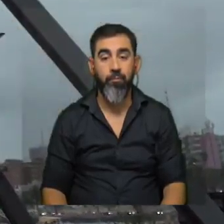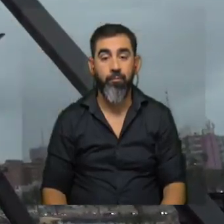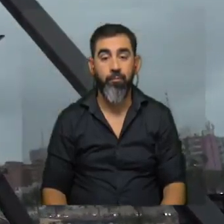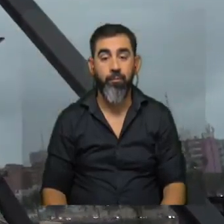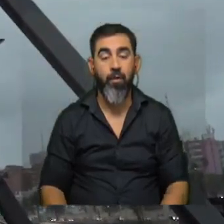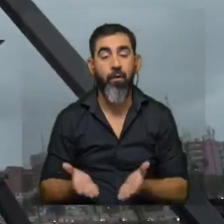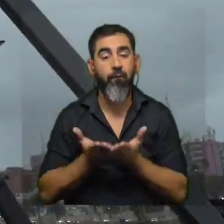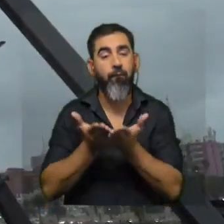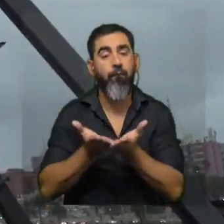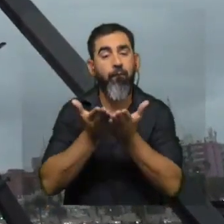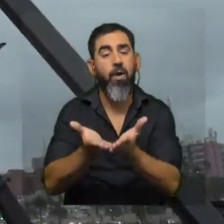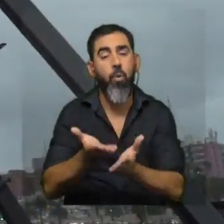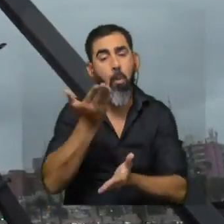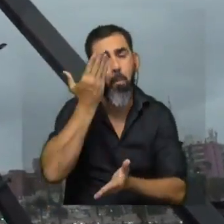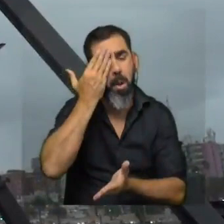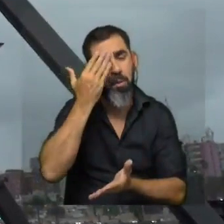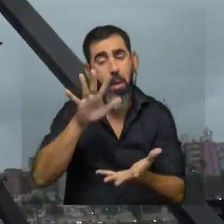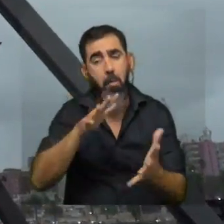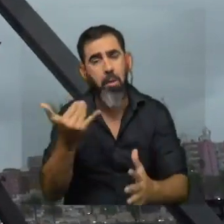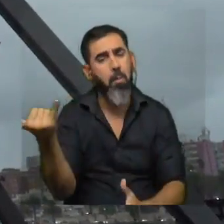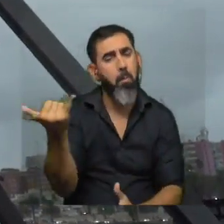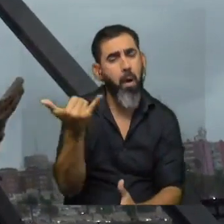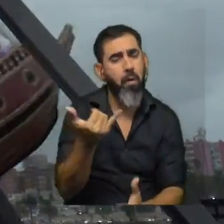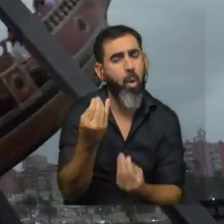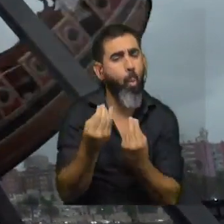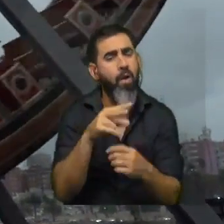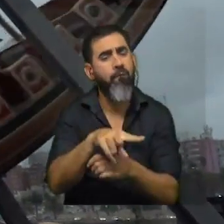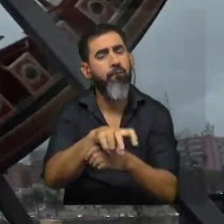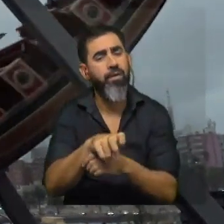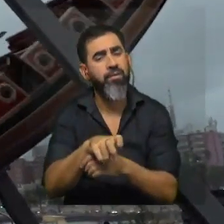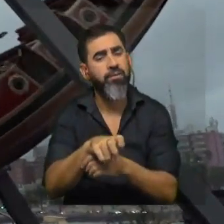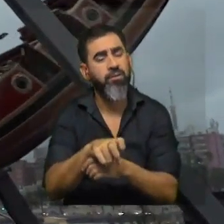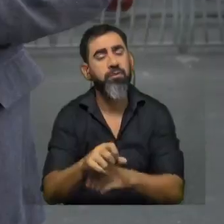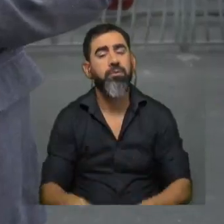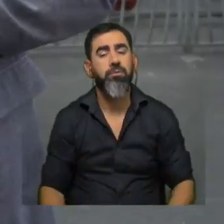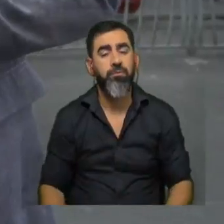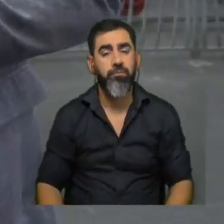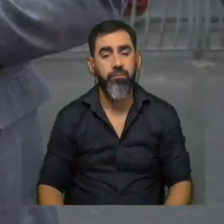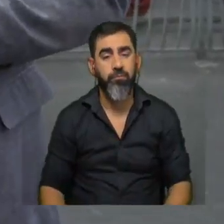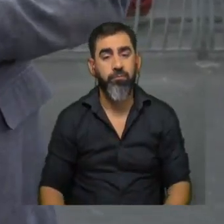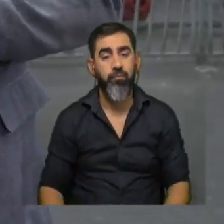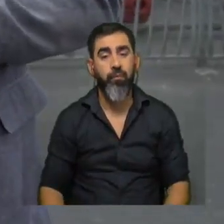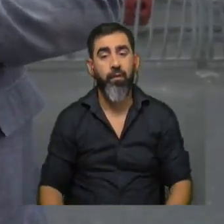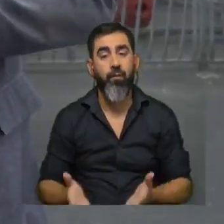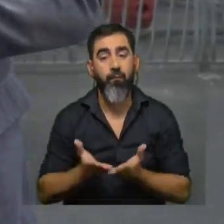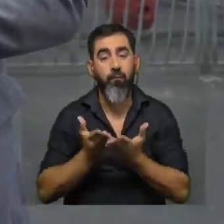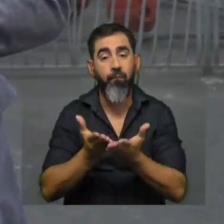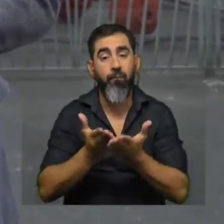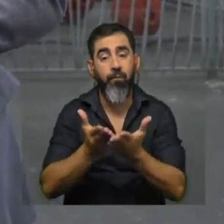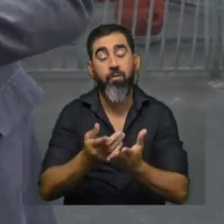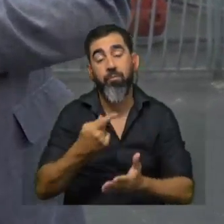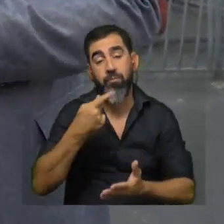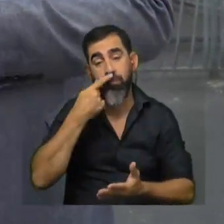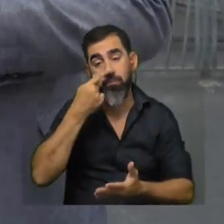en el barco pirata que parece tan inofensivo ¿qué física vemos y qué es lo que nos produce? el barco pirata muestra una cosa realmente muy